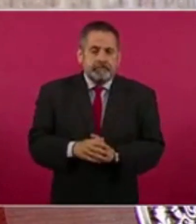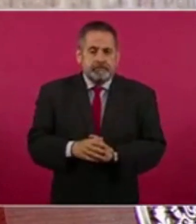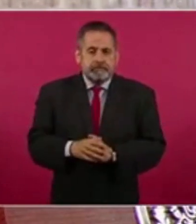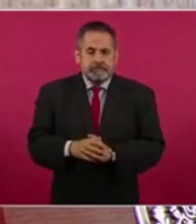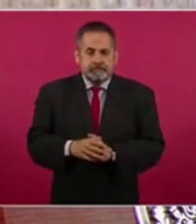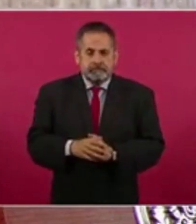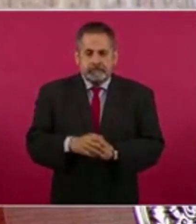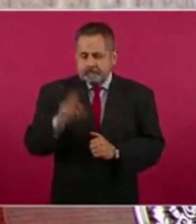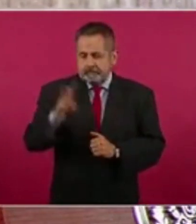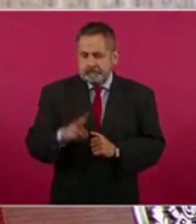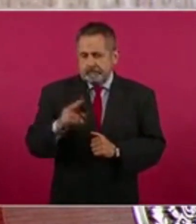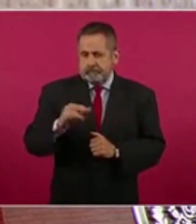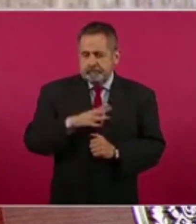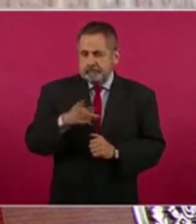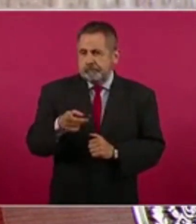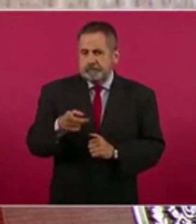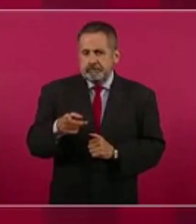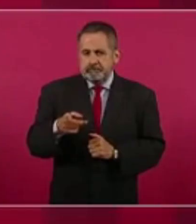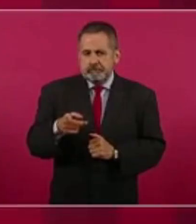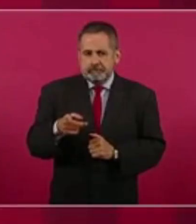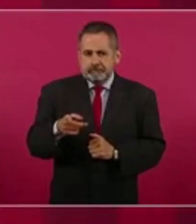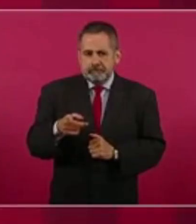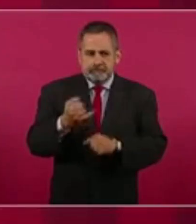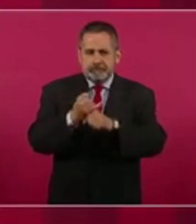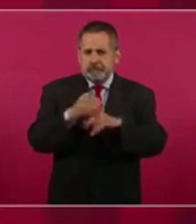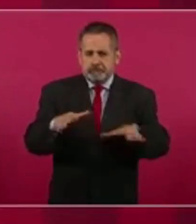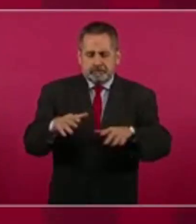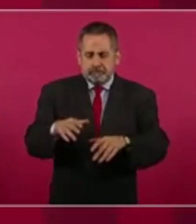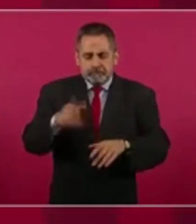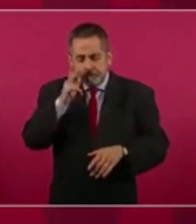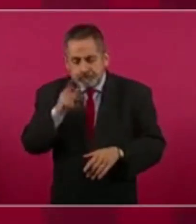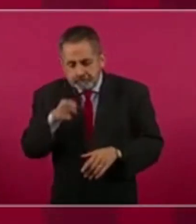hay información